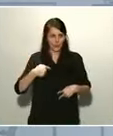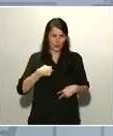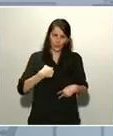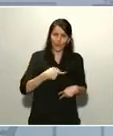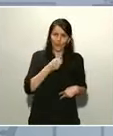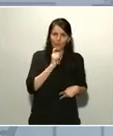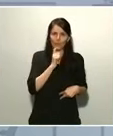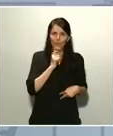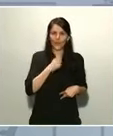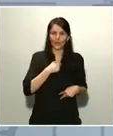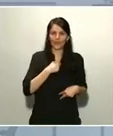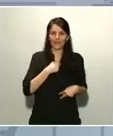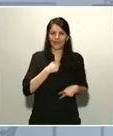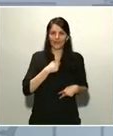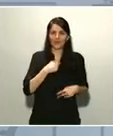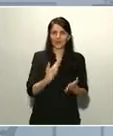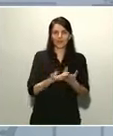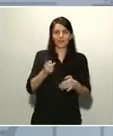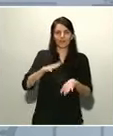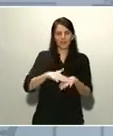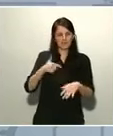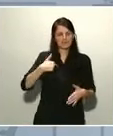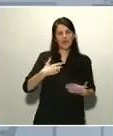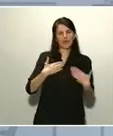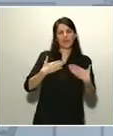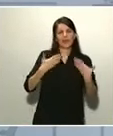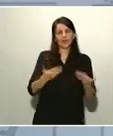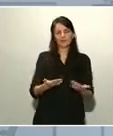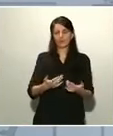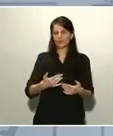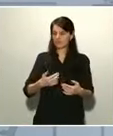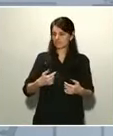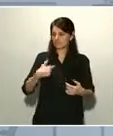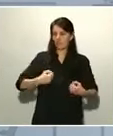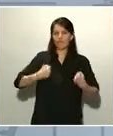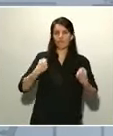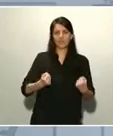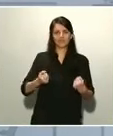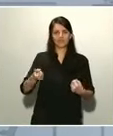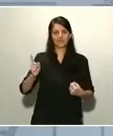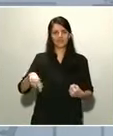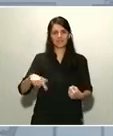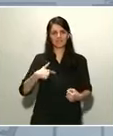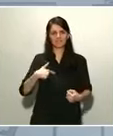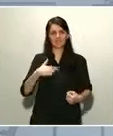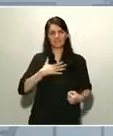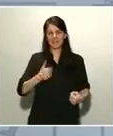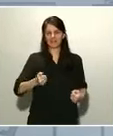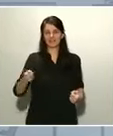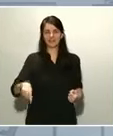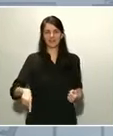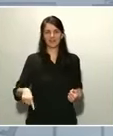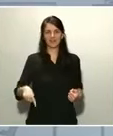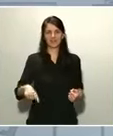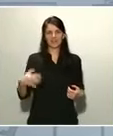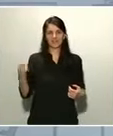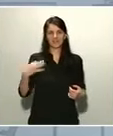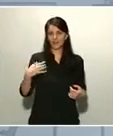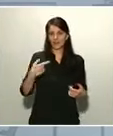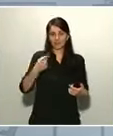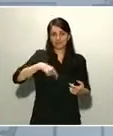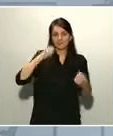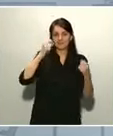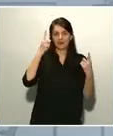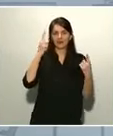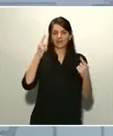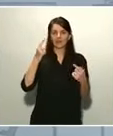sacaron fuerzas, coraje, en un grado que nunca imaginaron que tenían. Pero lo cierto es que las tenemos, que